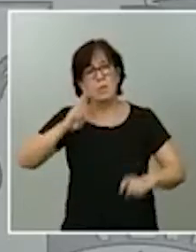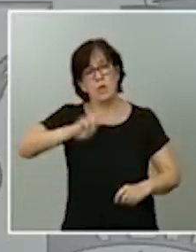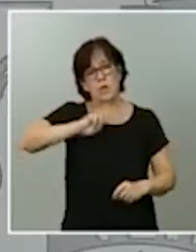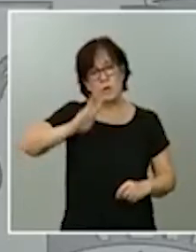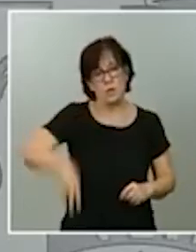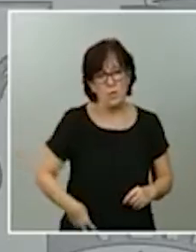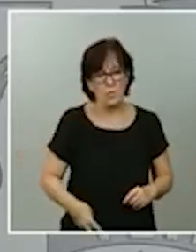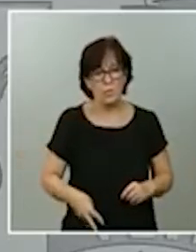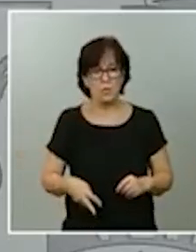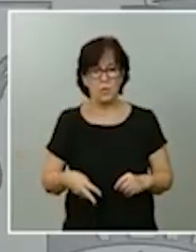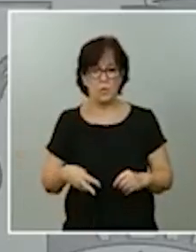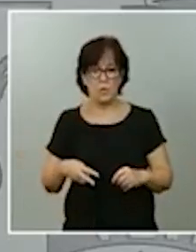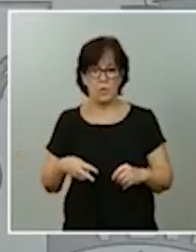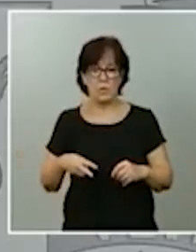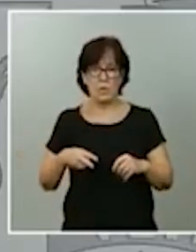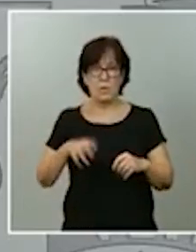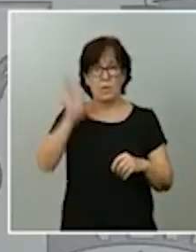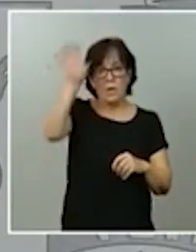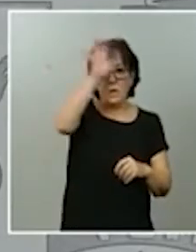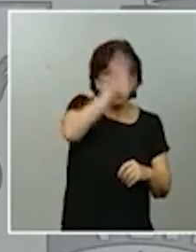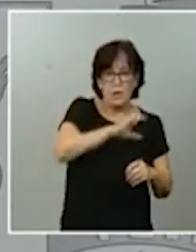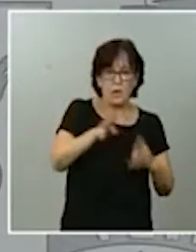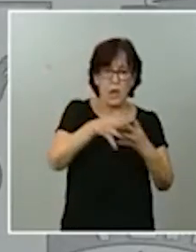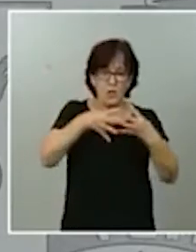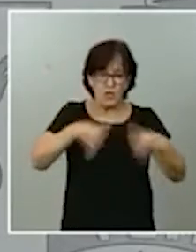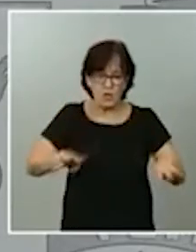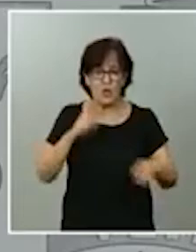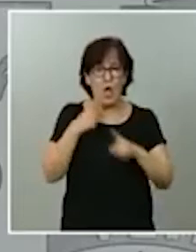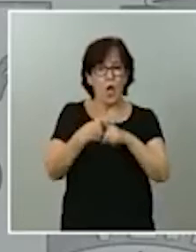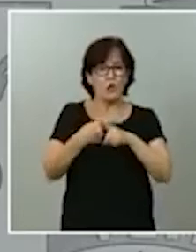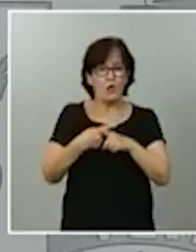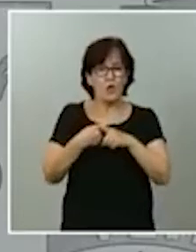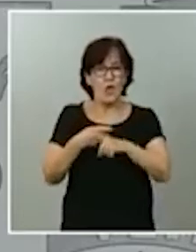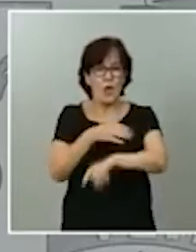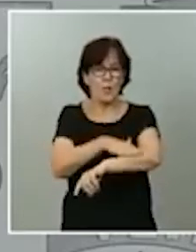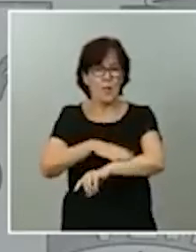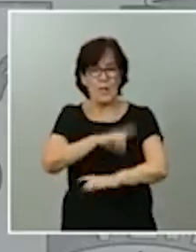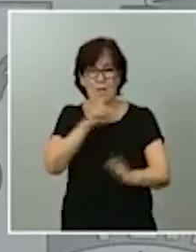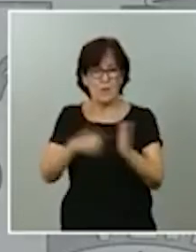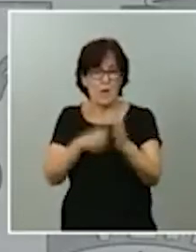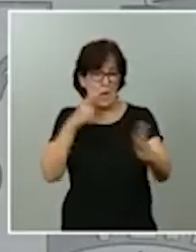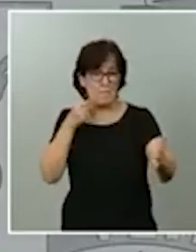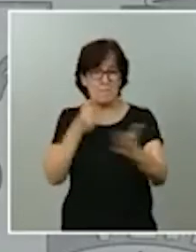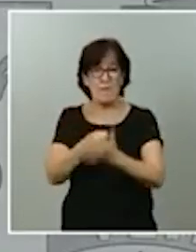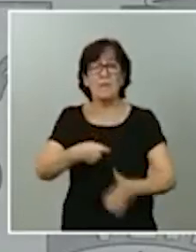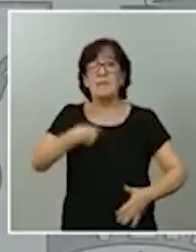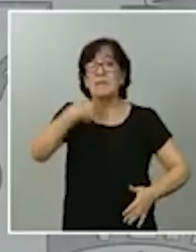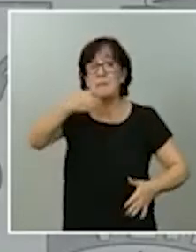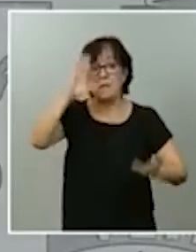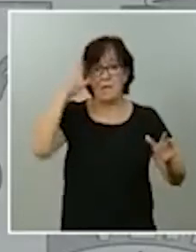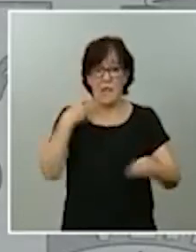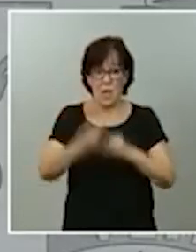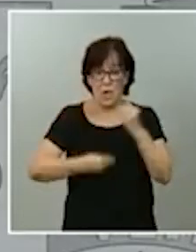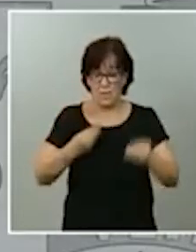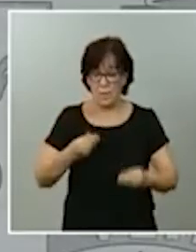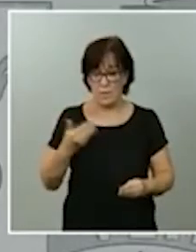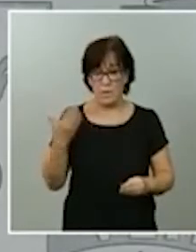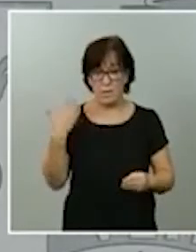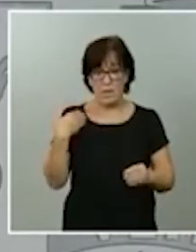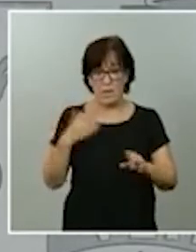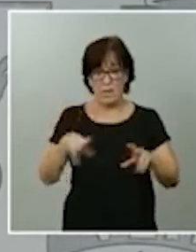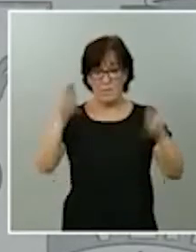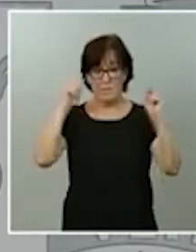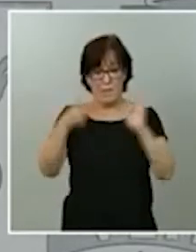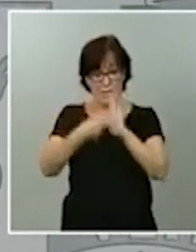compuesto y de la cogobernanza es total es máximo de hecho fíjese si ya lo hicimos al final de la desescalada las últimas semanas